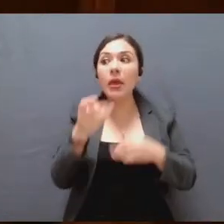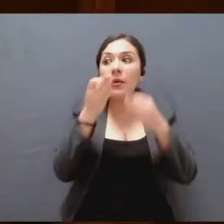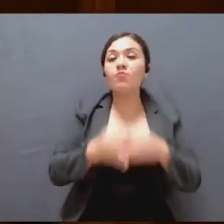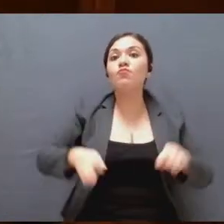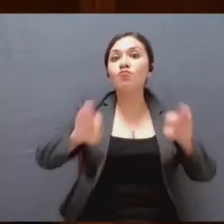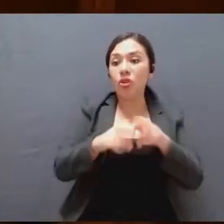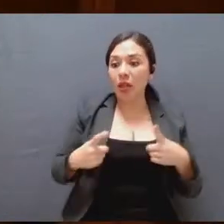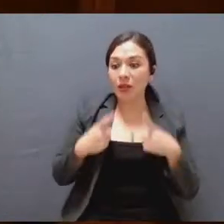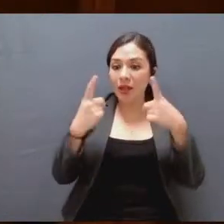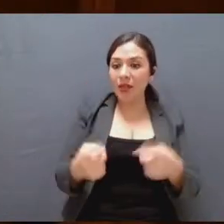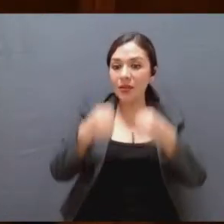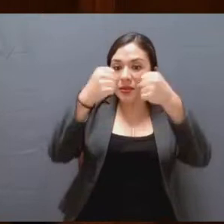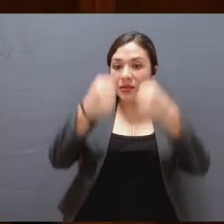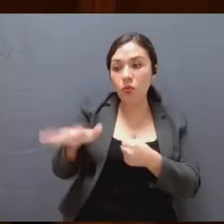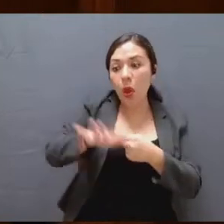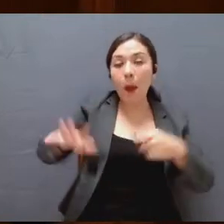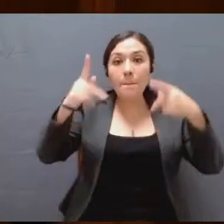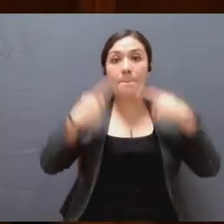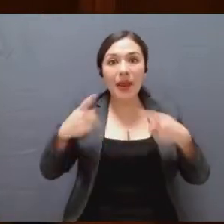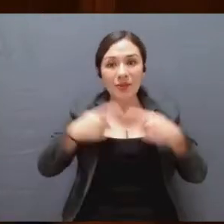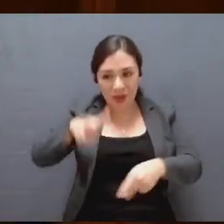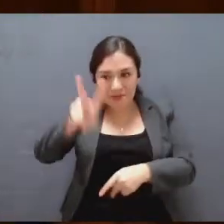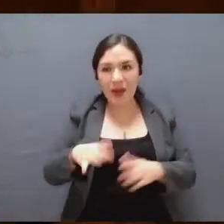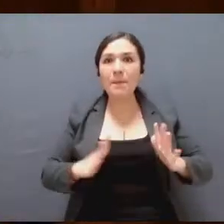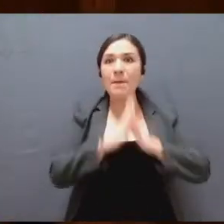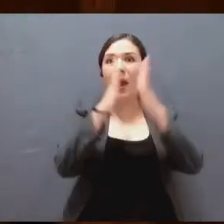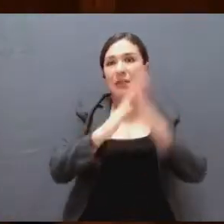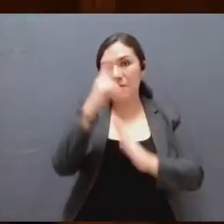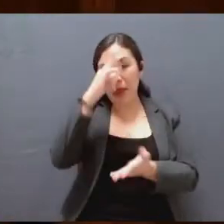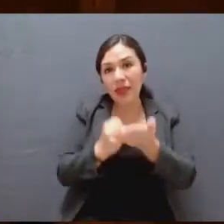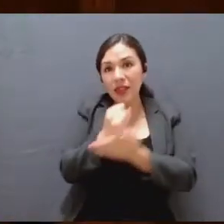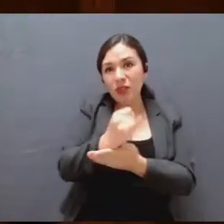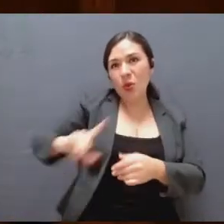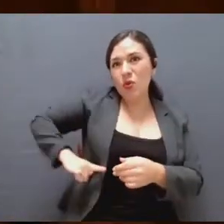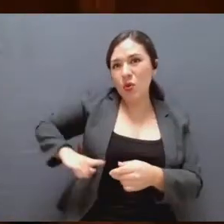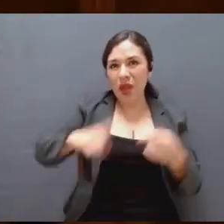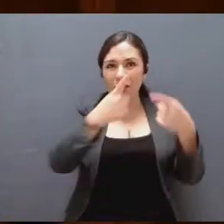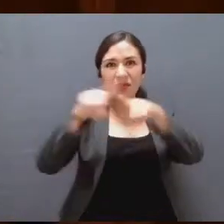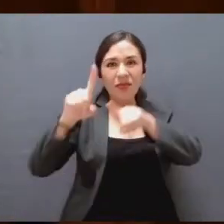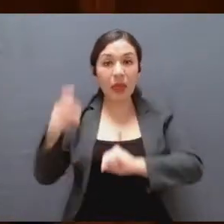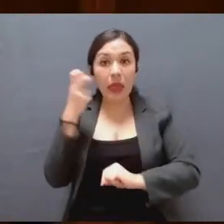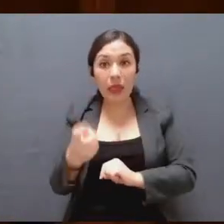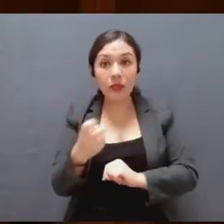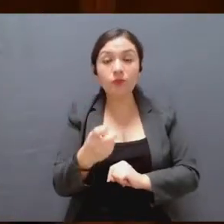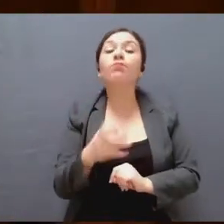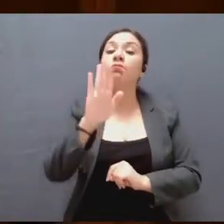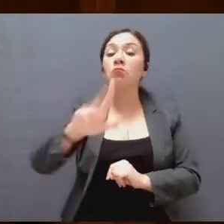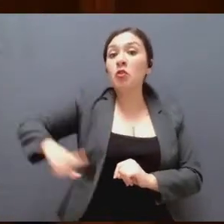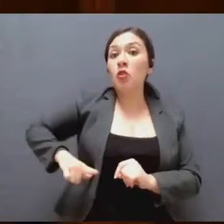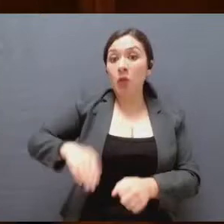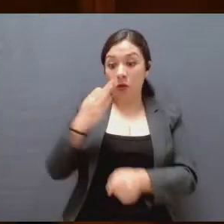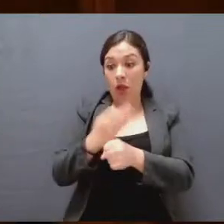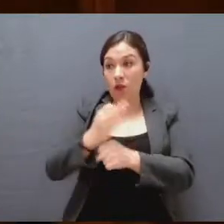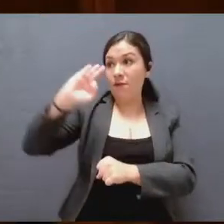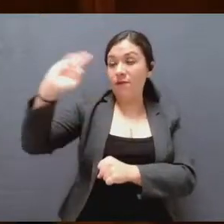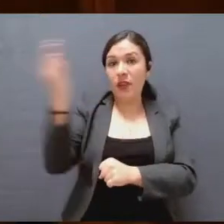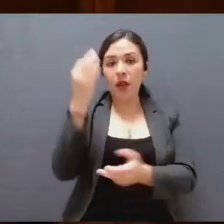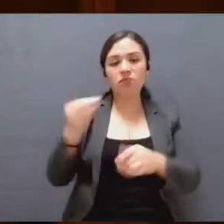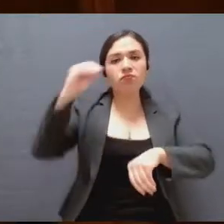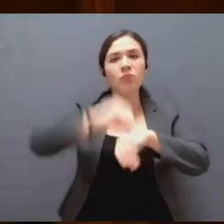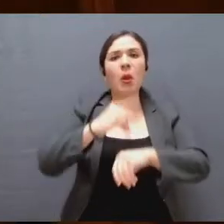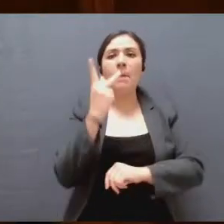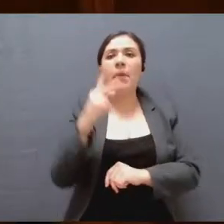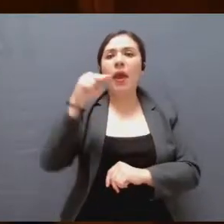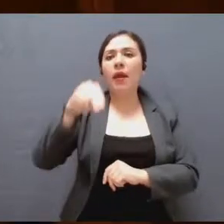garantizar que la ciudadanía participe en las decisiones gubernamentales, el gobierno actual federal incluyó en el Plan Nacional